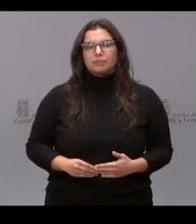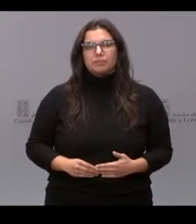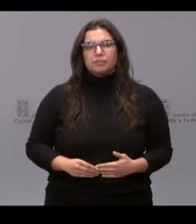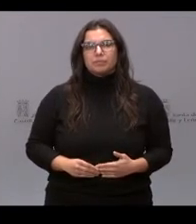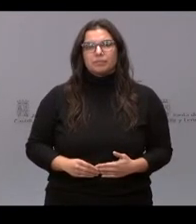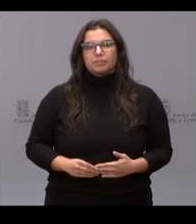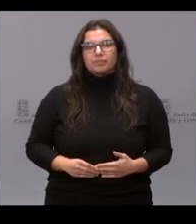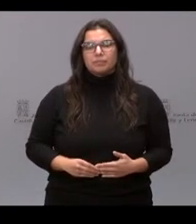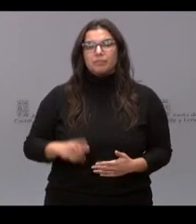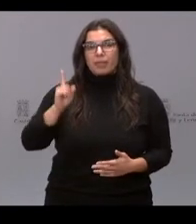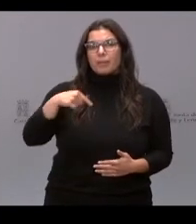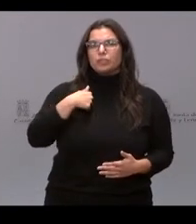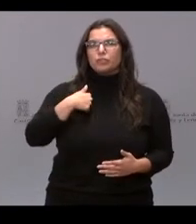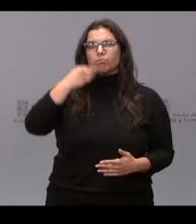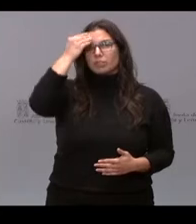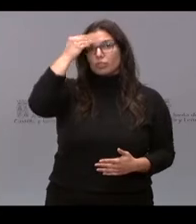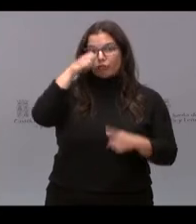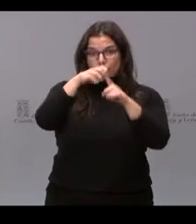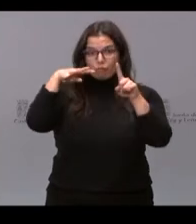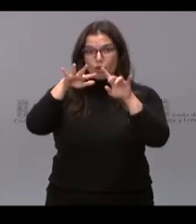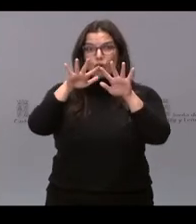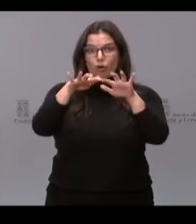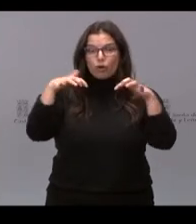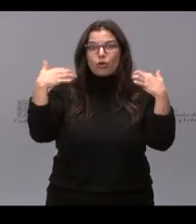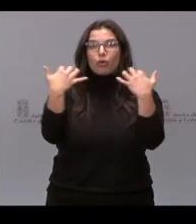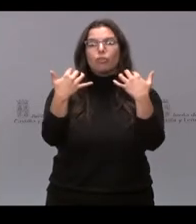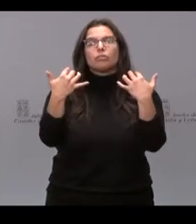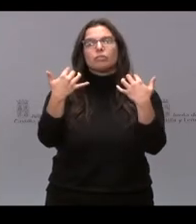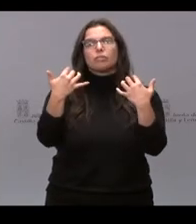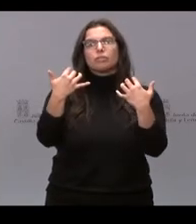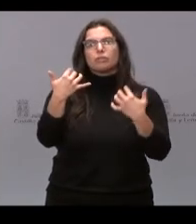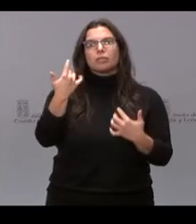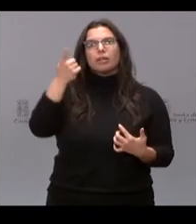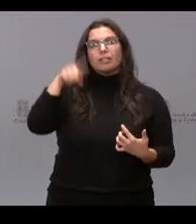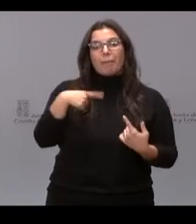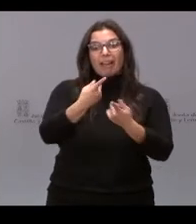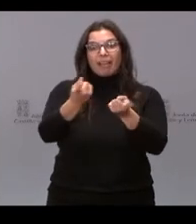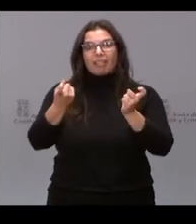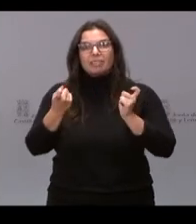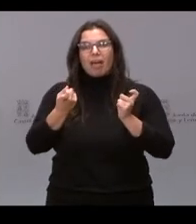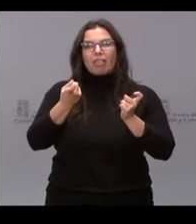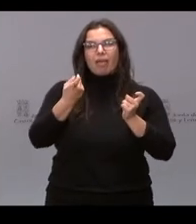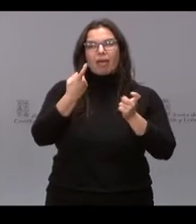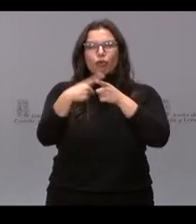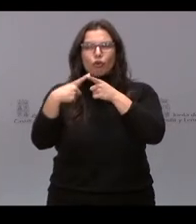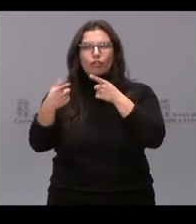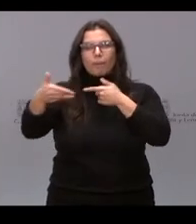foro va a recoger todas las necesidades y las peticiones